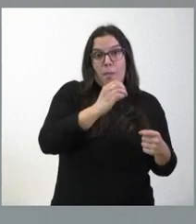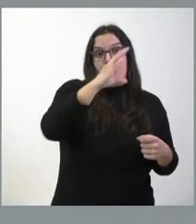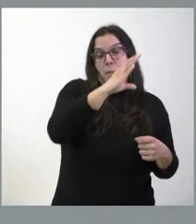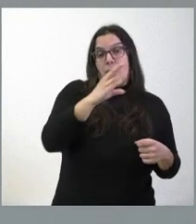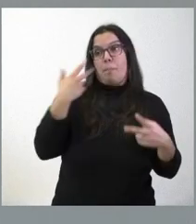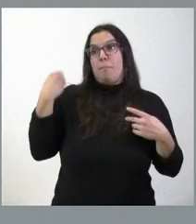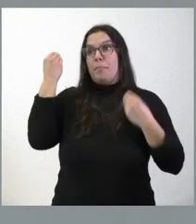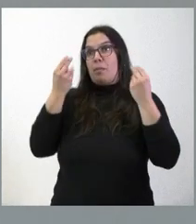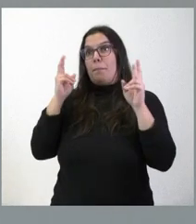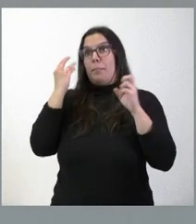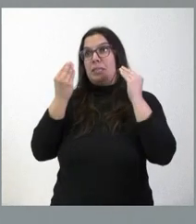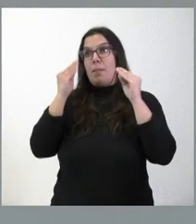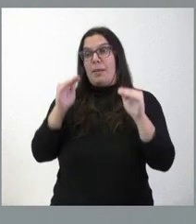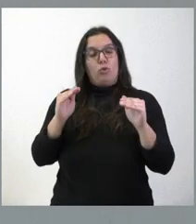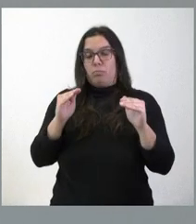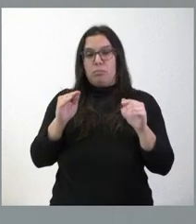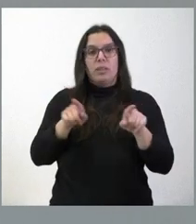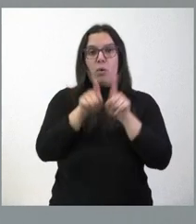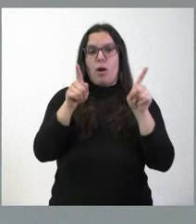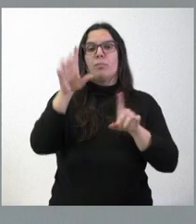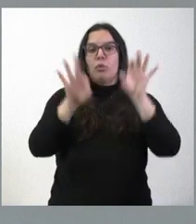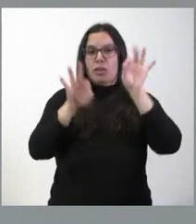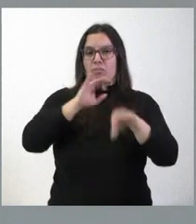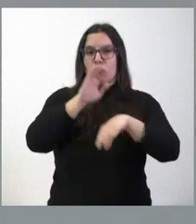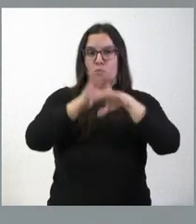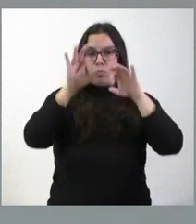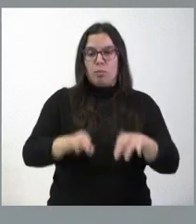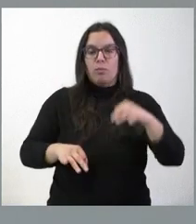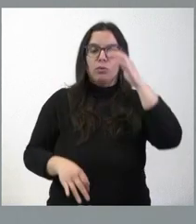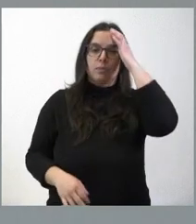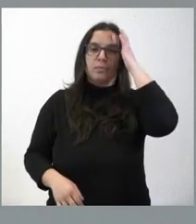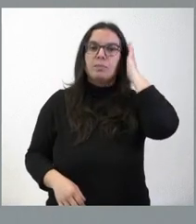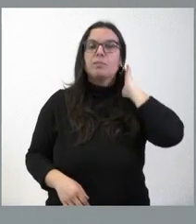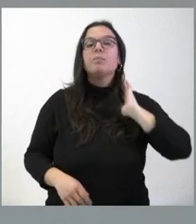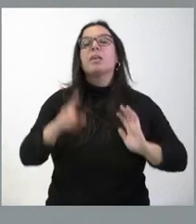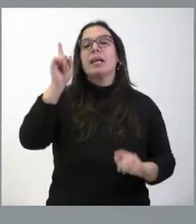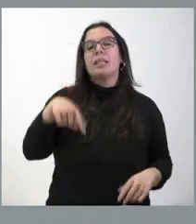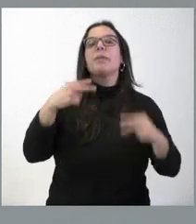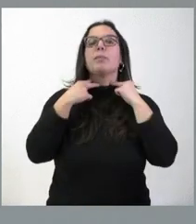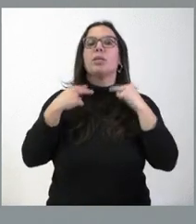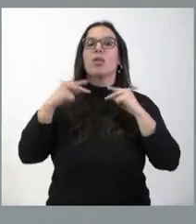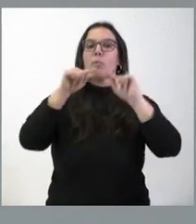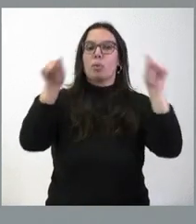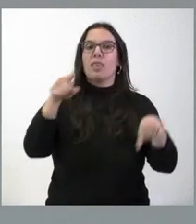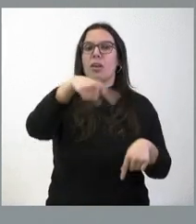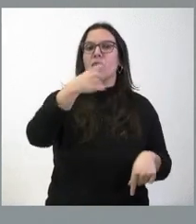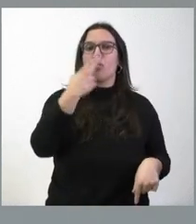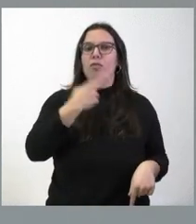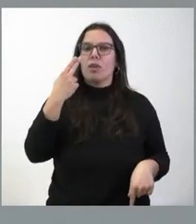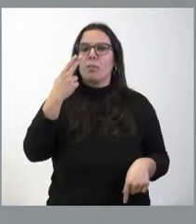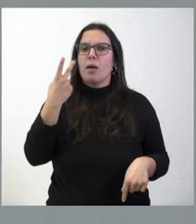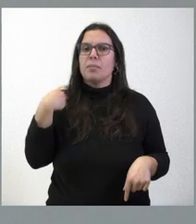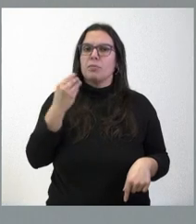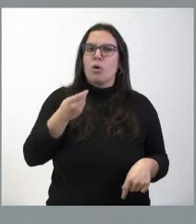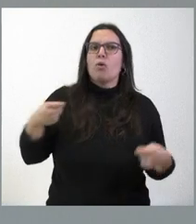inicialmente presupuestada y considerada, a la cual estamos a abordar y a aportar. También la Diputación Provincial nos ha confirmado una aportación adicional